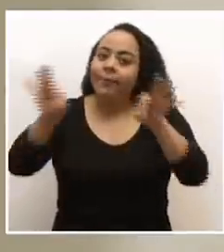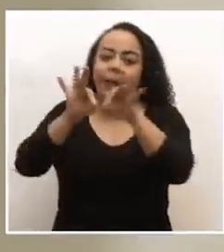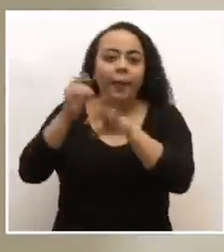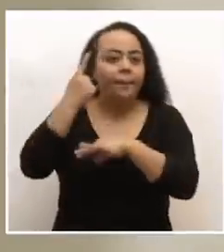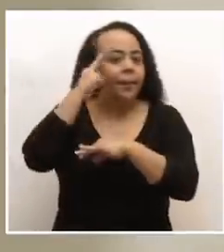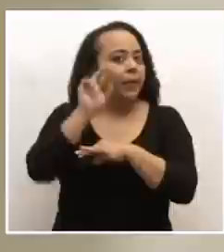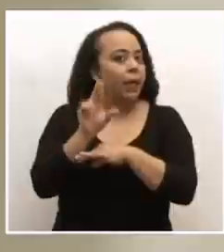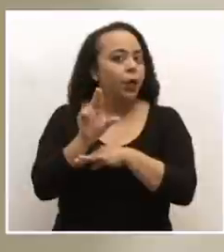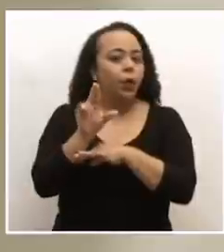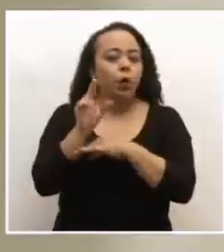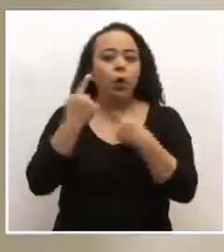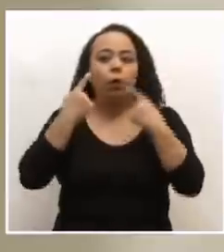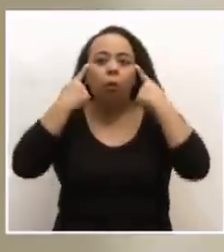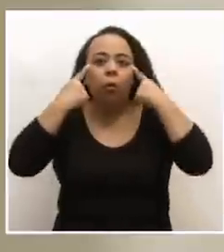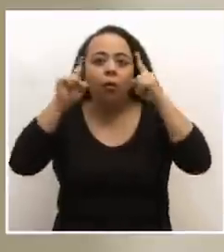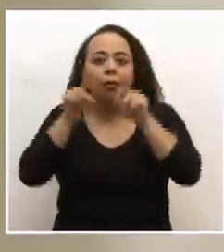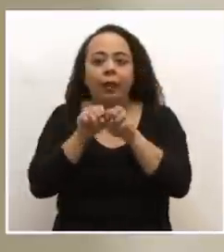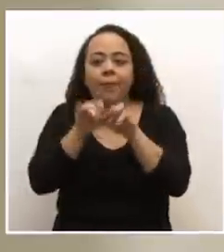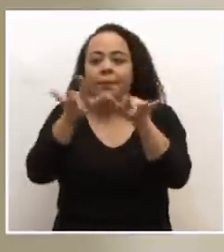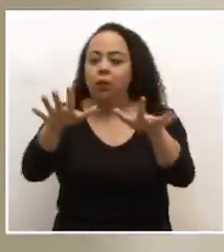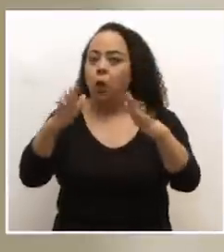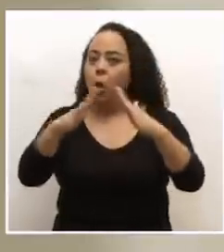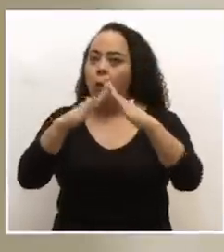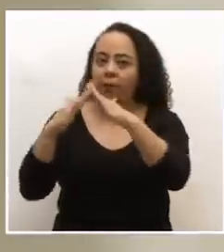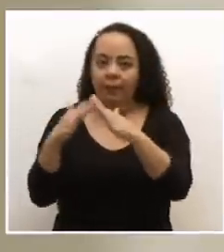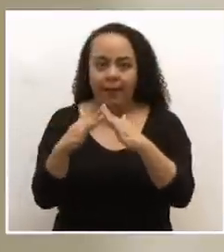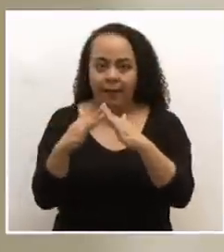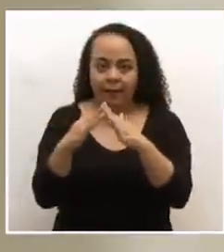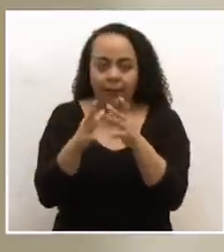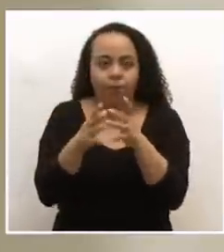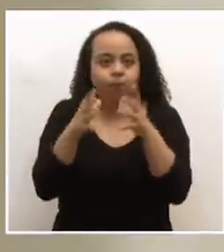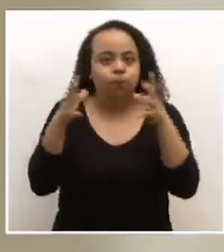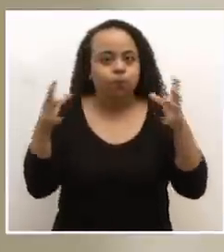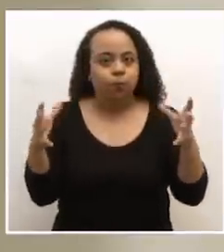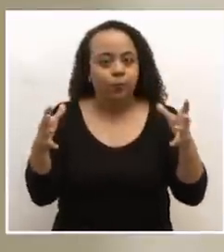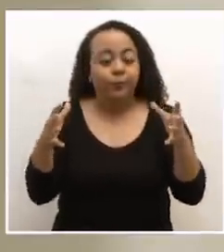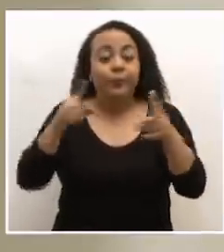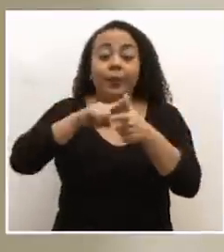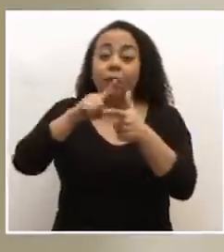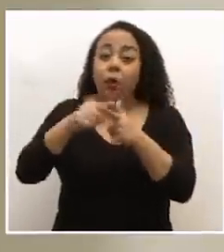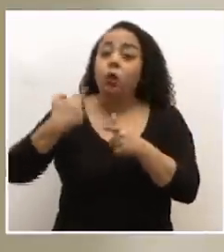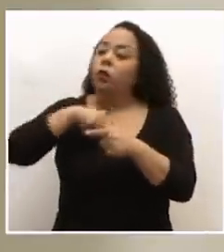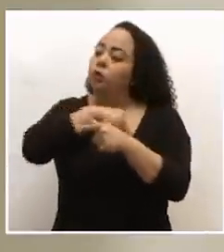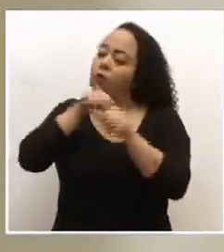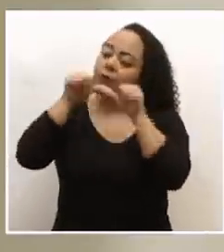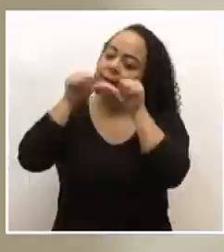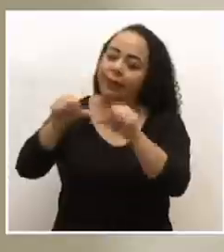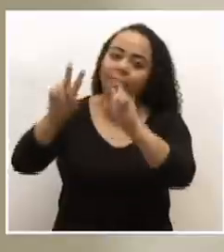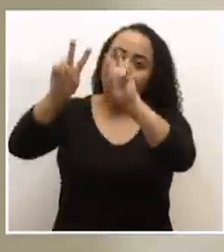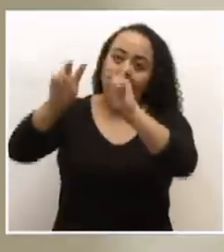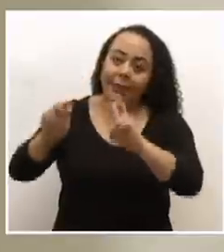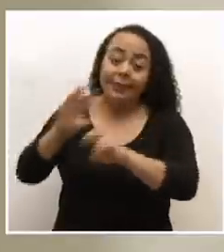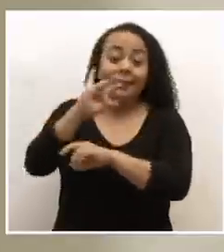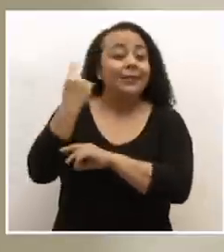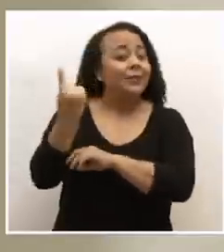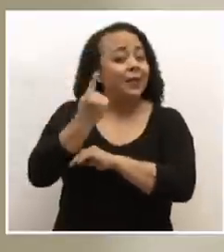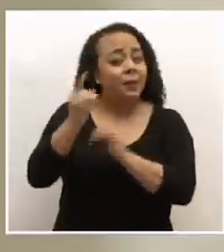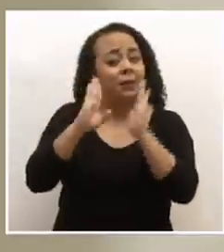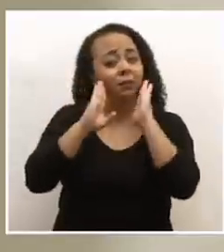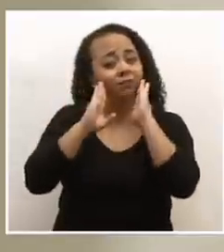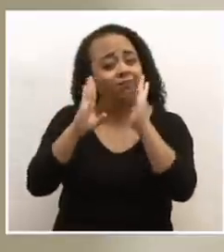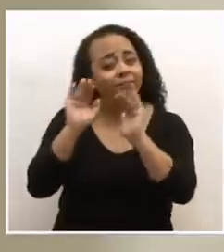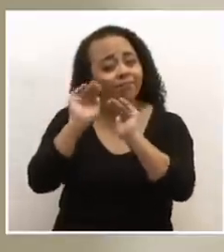llegara a una transmisión comunitaria amplificada. Así que nosotros seguimos en análisis y siempre llamamos a la